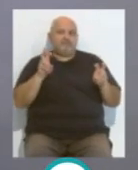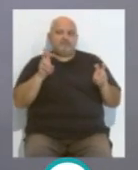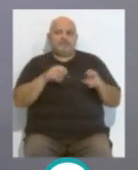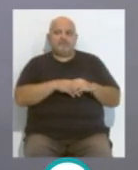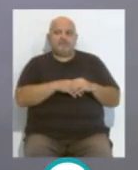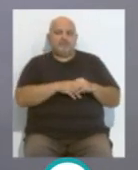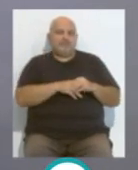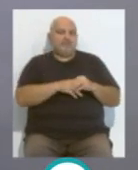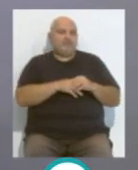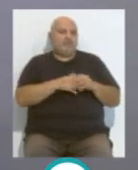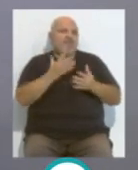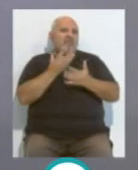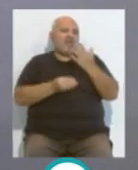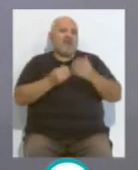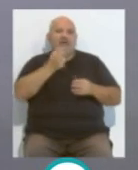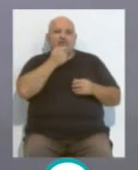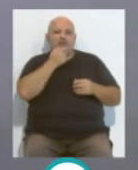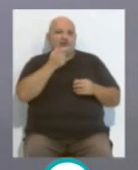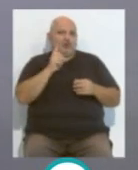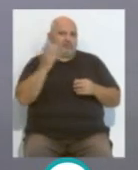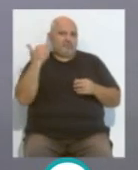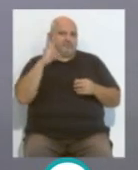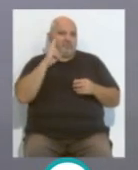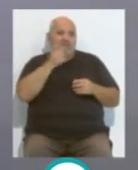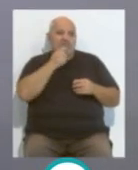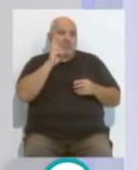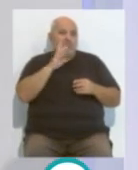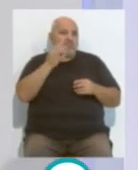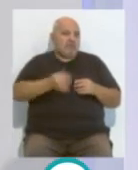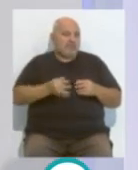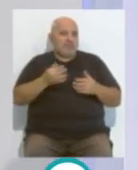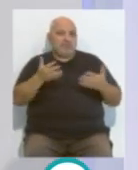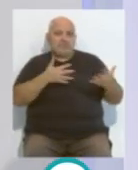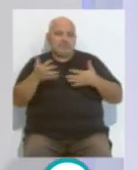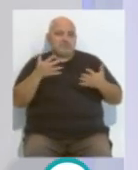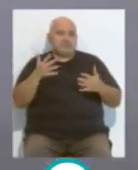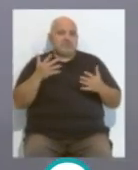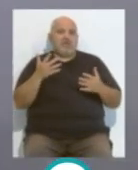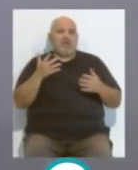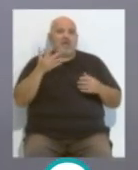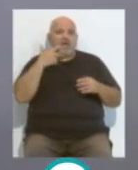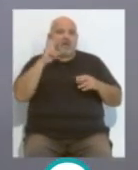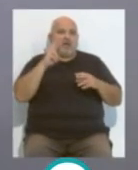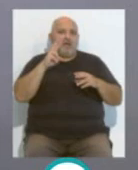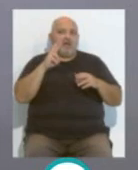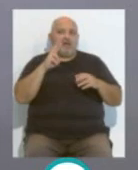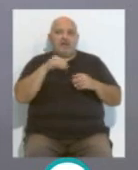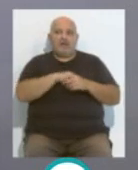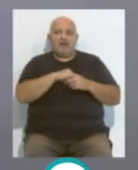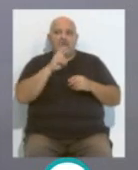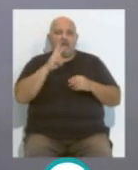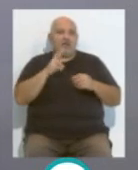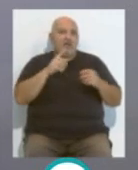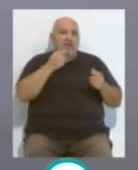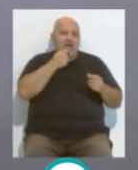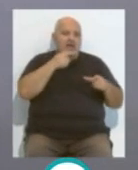bueno, no vamos a decir un fallo arbitral porque el árbitro lo entendió que le había falta, puede haber un mínimo contacto, ahora empezamos el debate de si